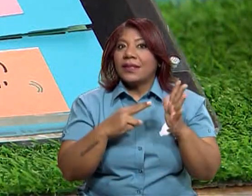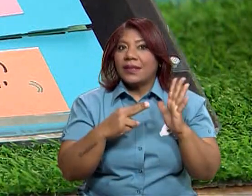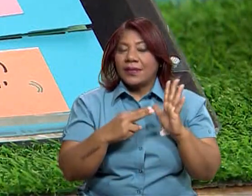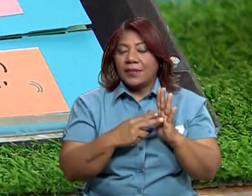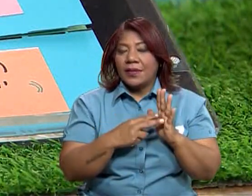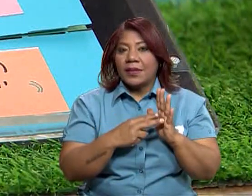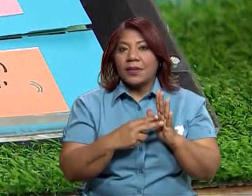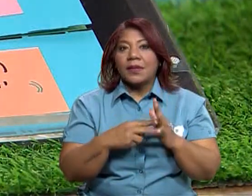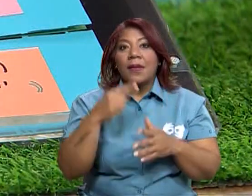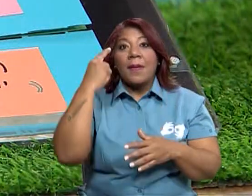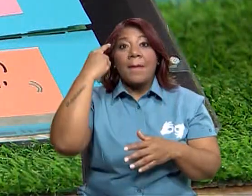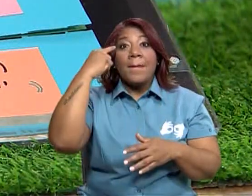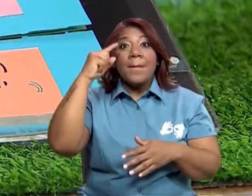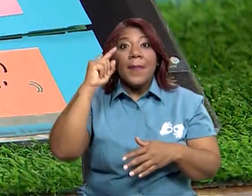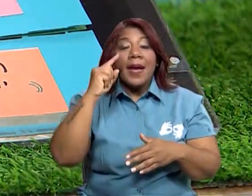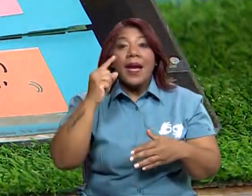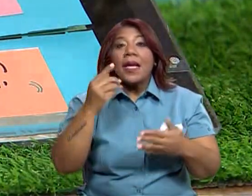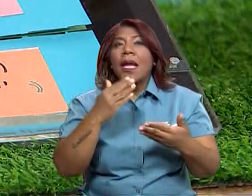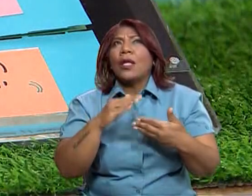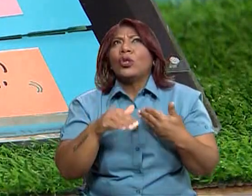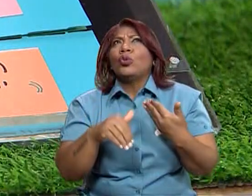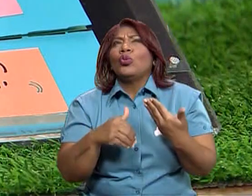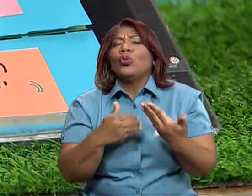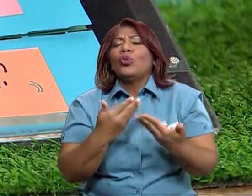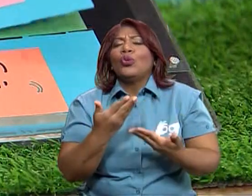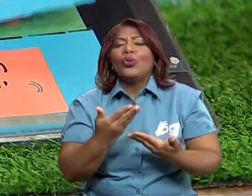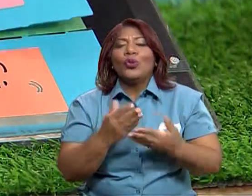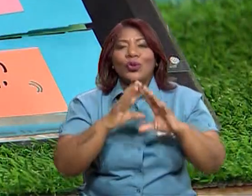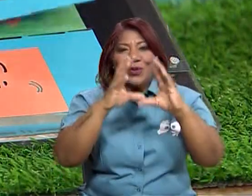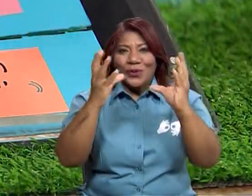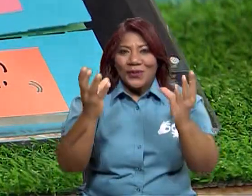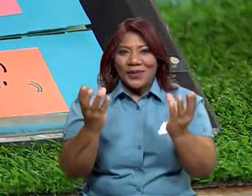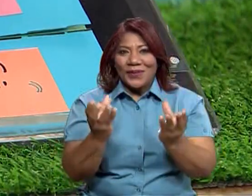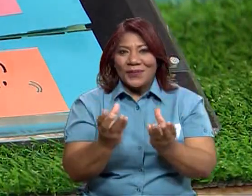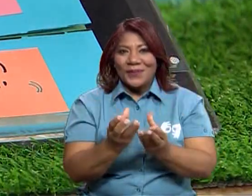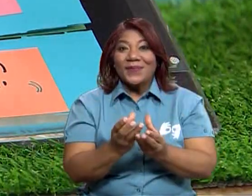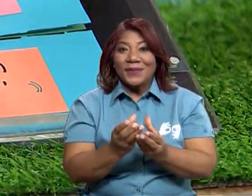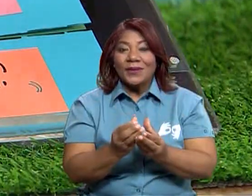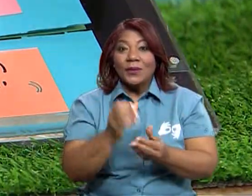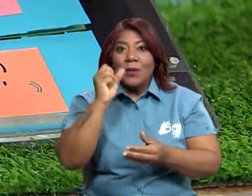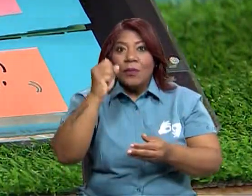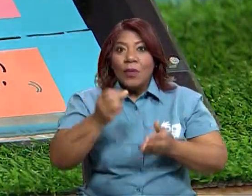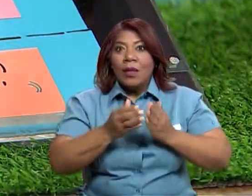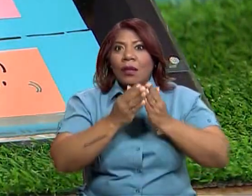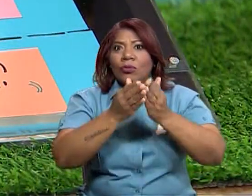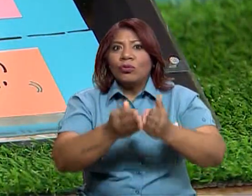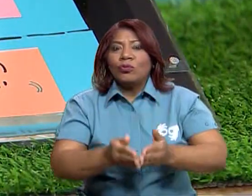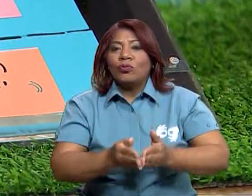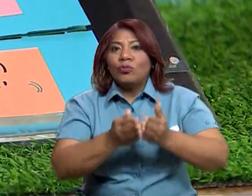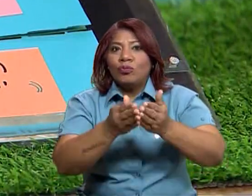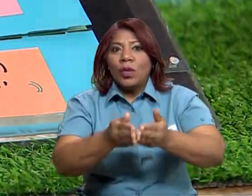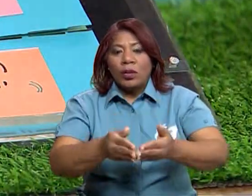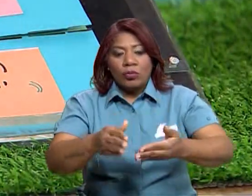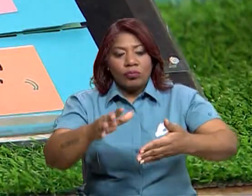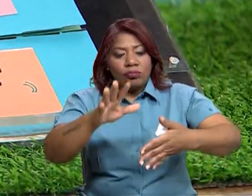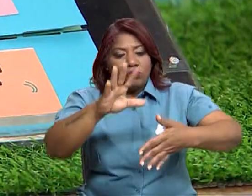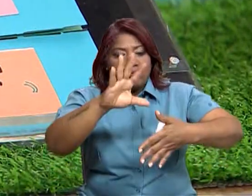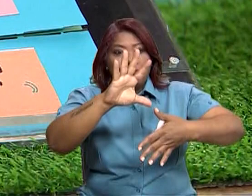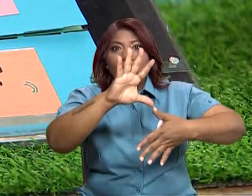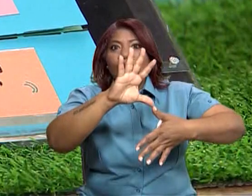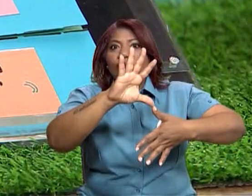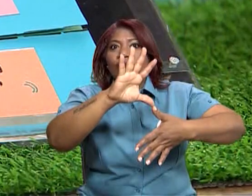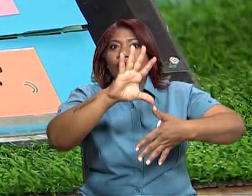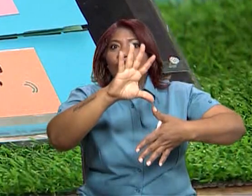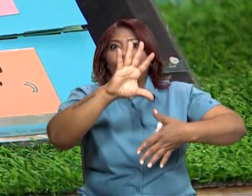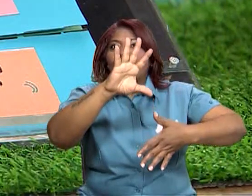para beneficio del mundo. ¿Ok? Acá no lo quise llenar porque quiero que lo hagas con tus propias palabras. Para ti, ¿qué